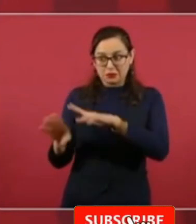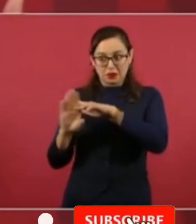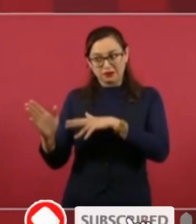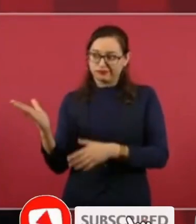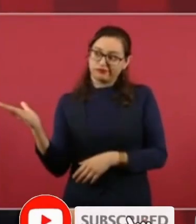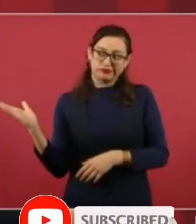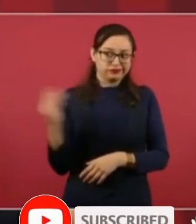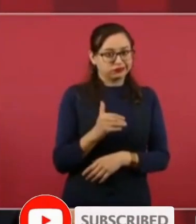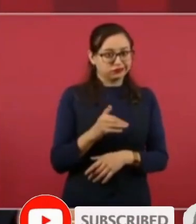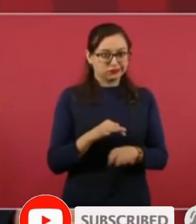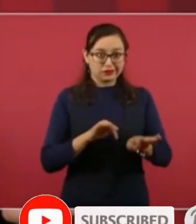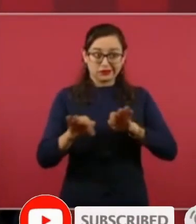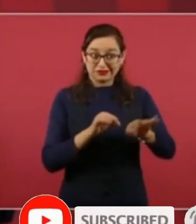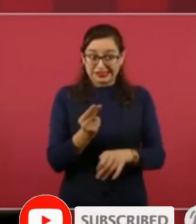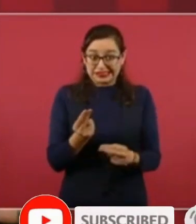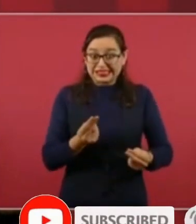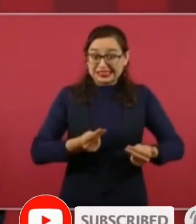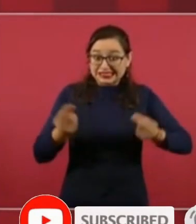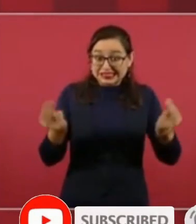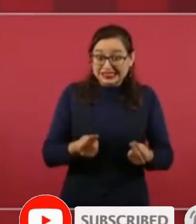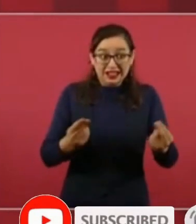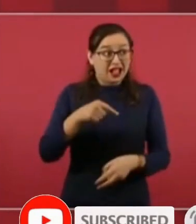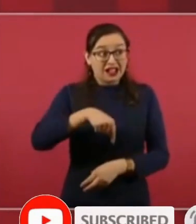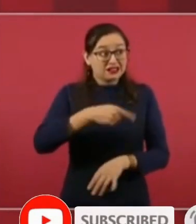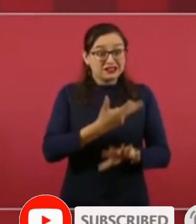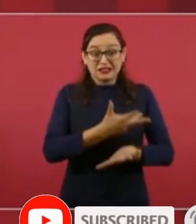no tenemos trabajadores